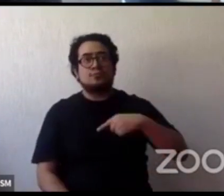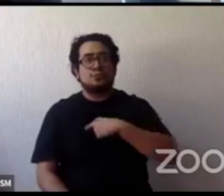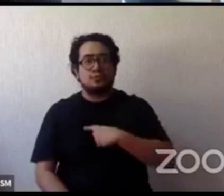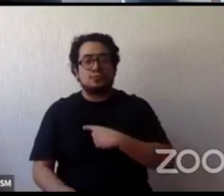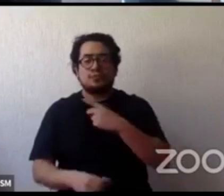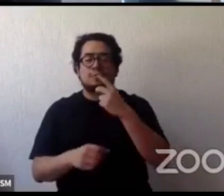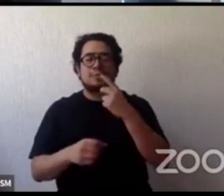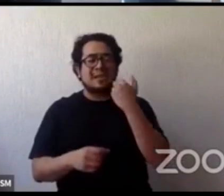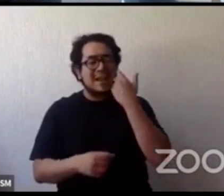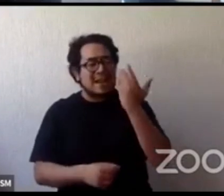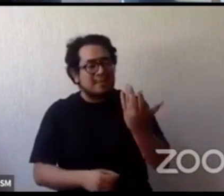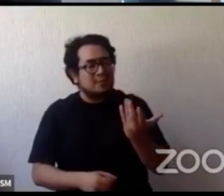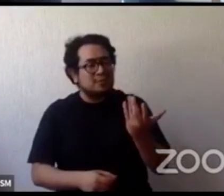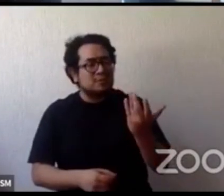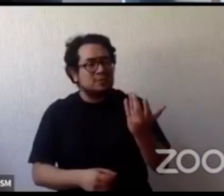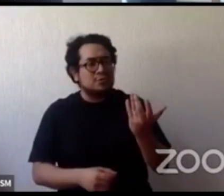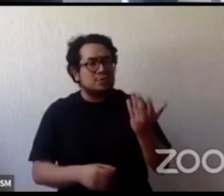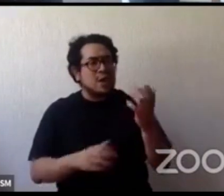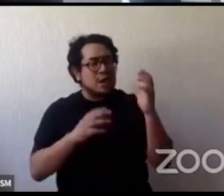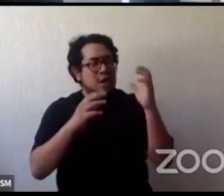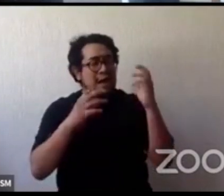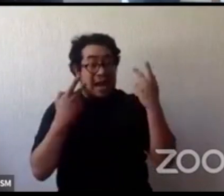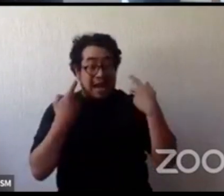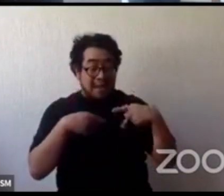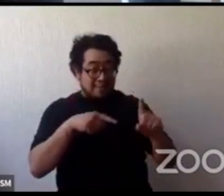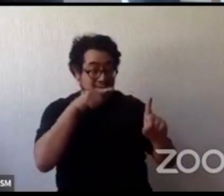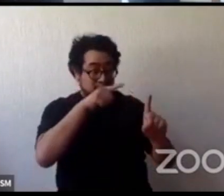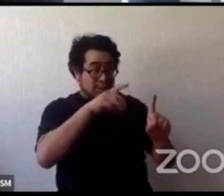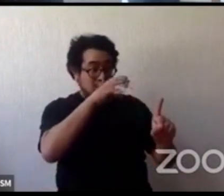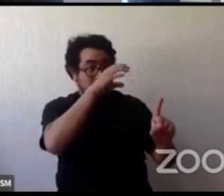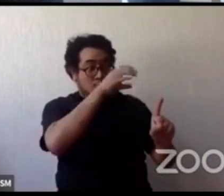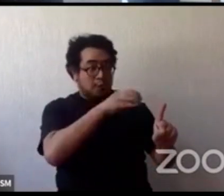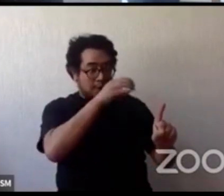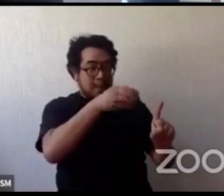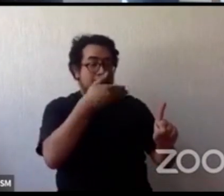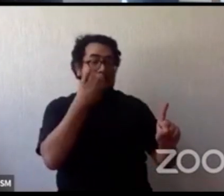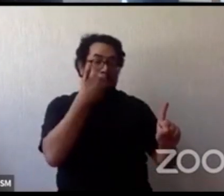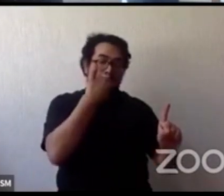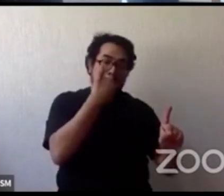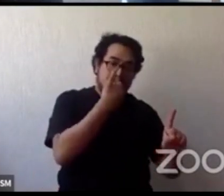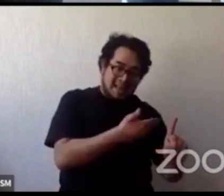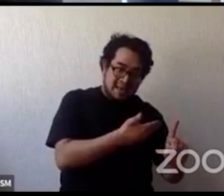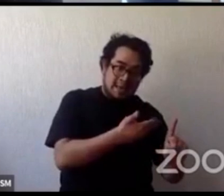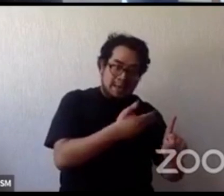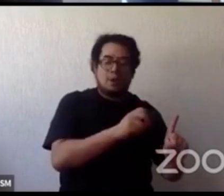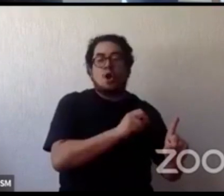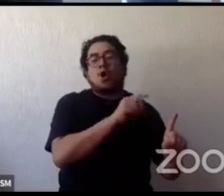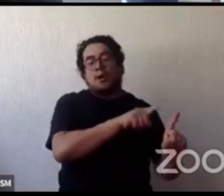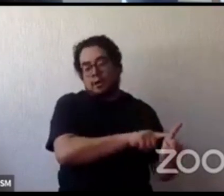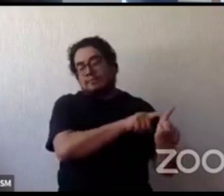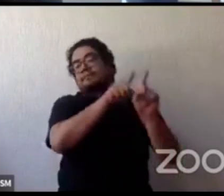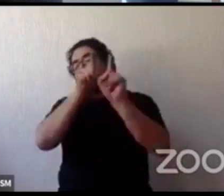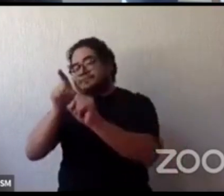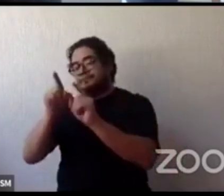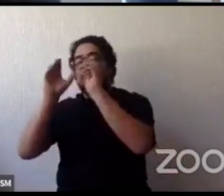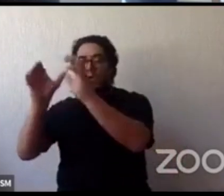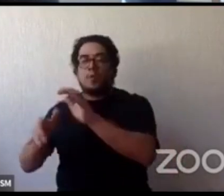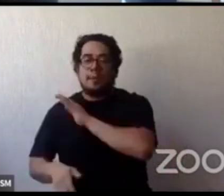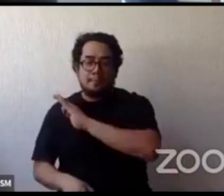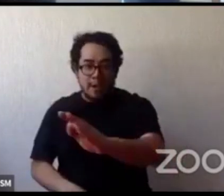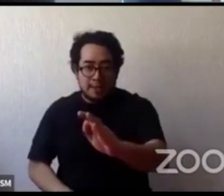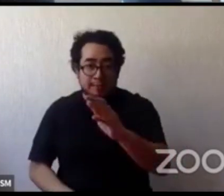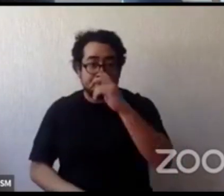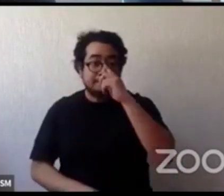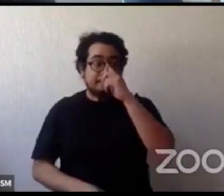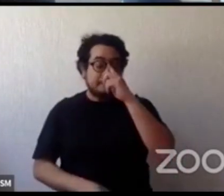a que el cuidador esté bien para que pueda cuidar en segundo lugar a papás y a mamás les diría que se capaciten que se